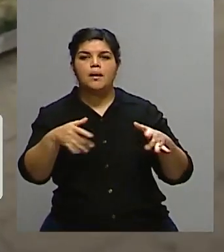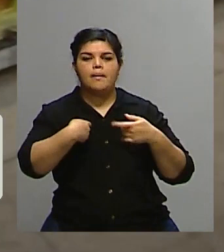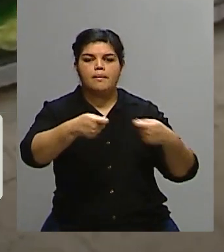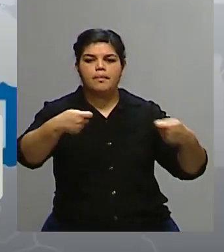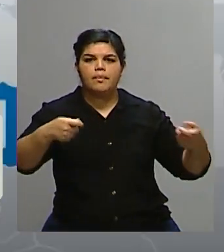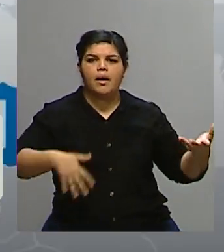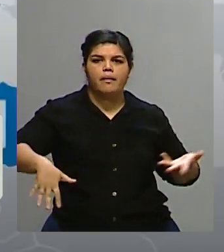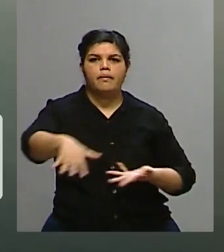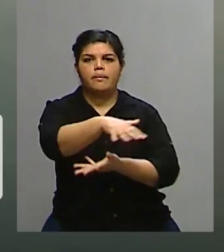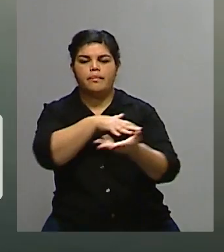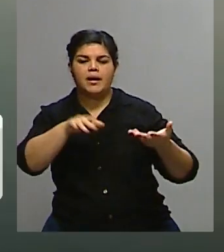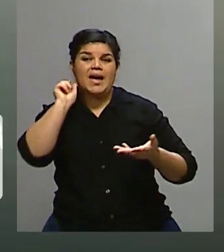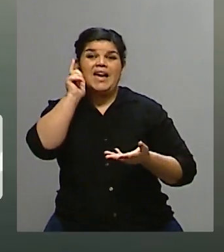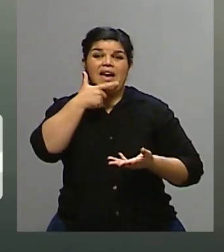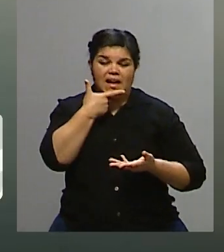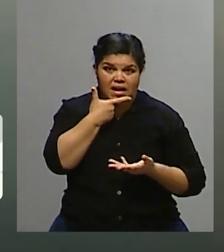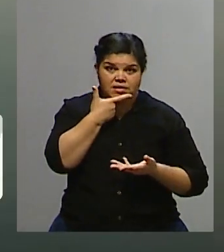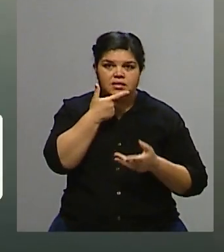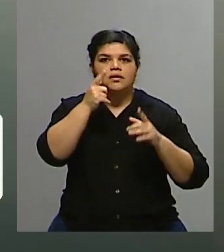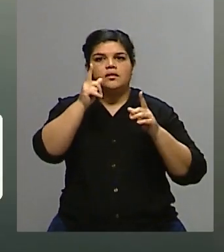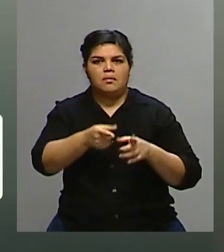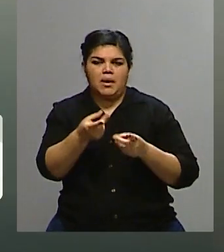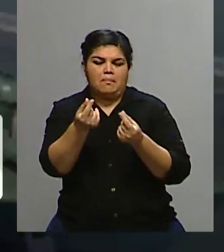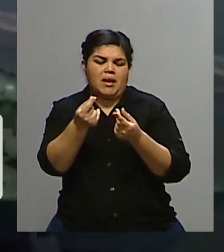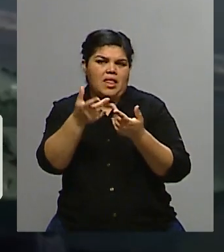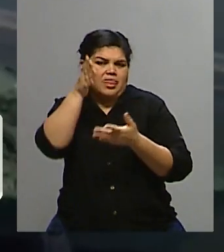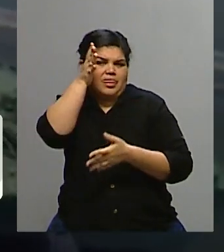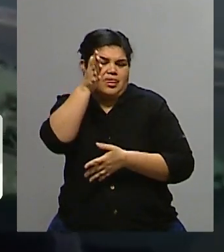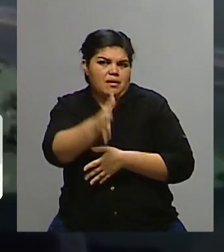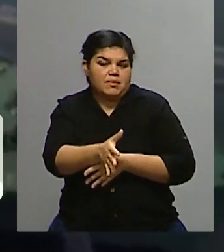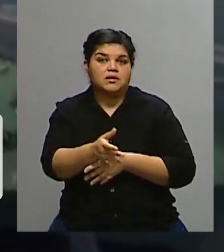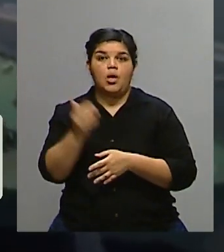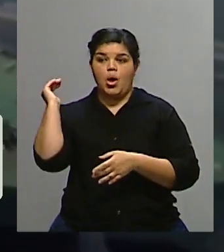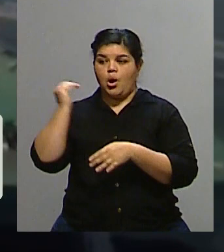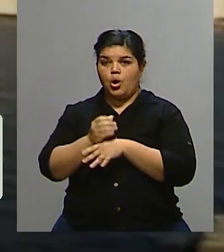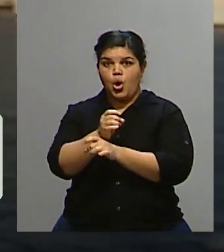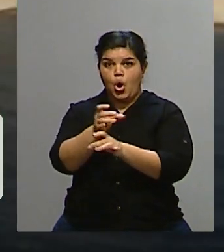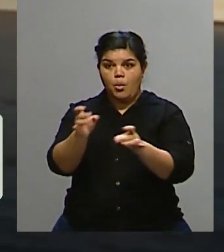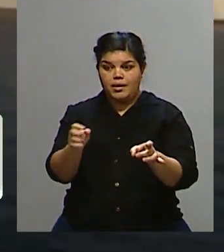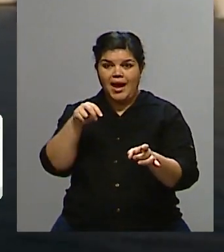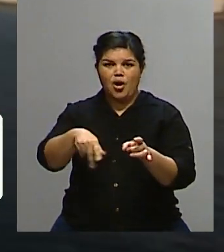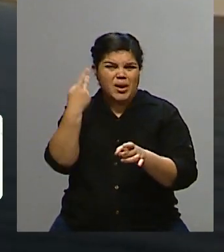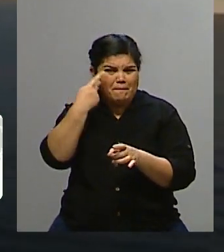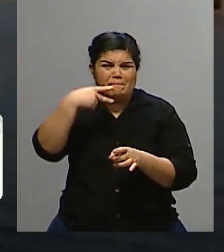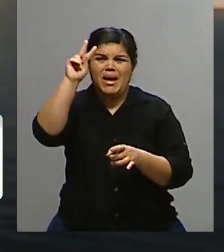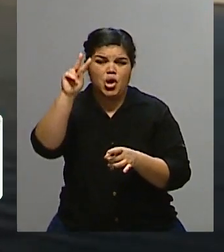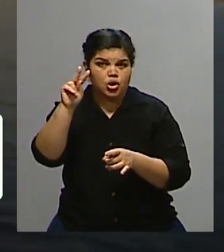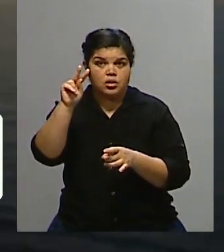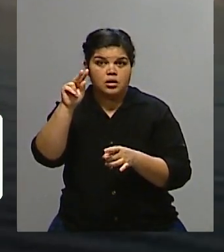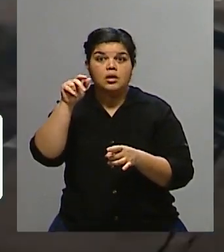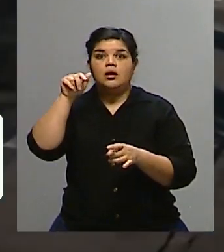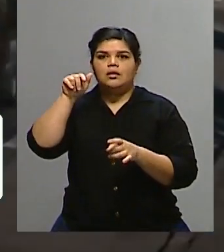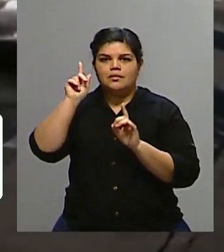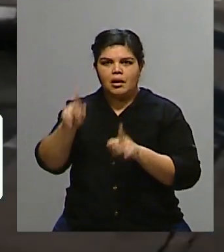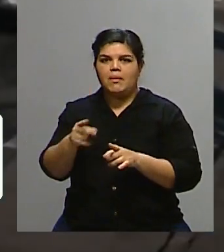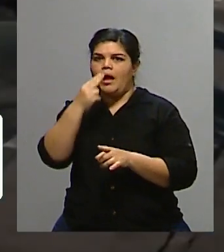general, que ya era elevado en plena recuperación económica tras la pandemia del COVID-19 y es lo que enfrenta Alemania y,